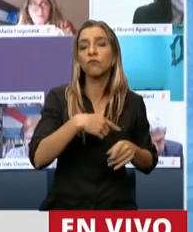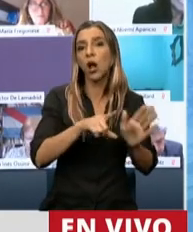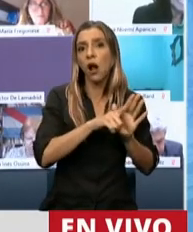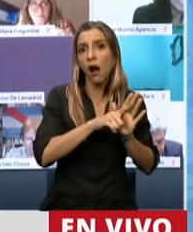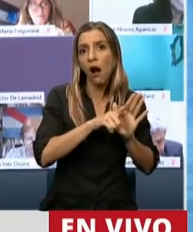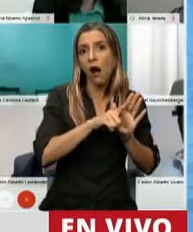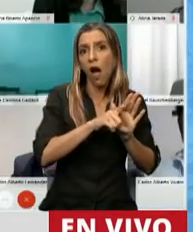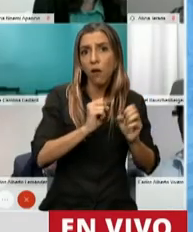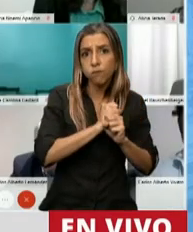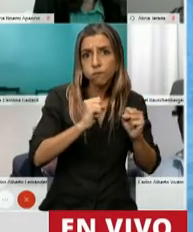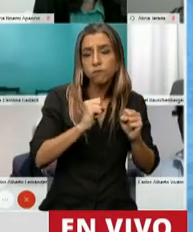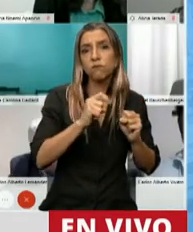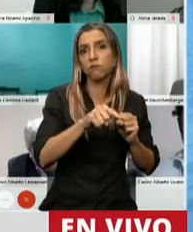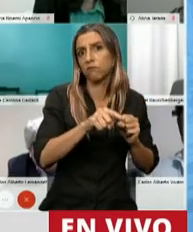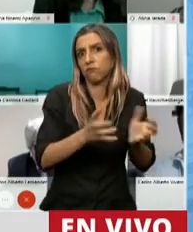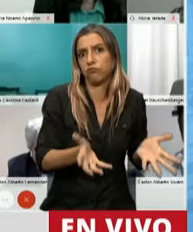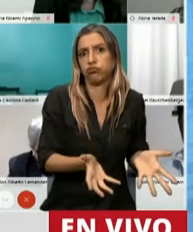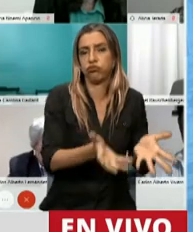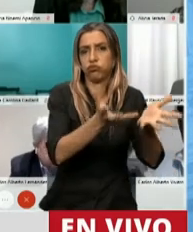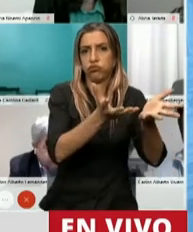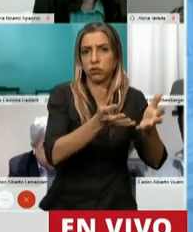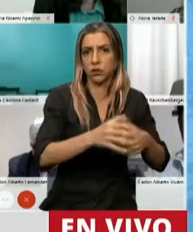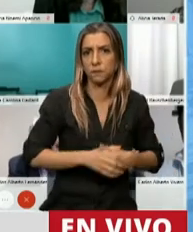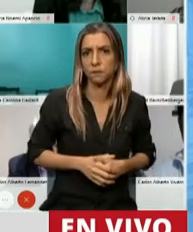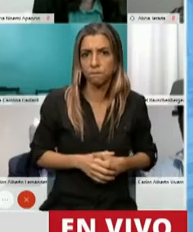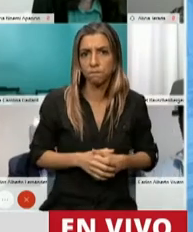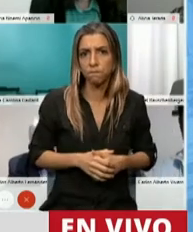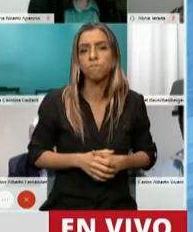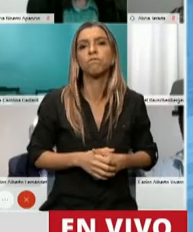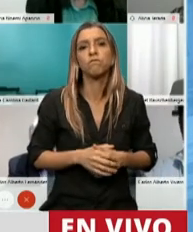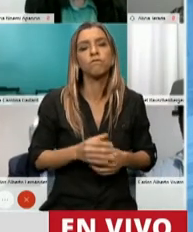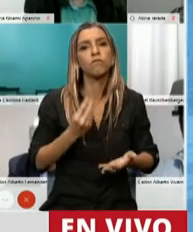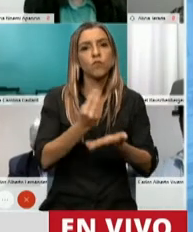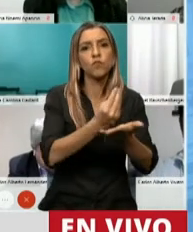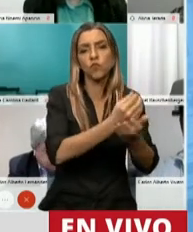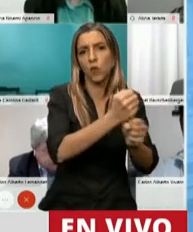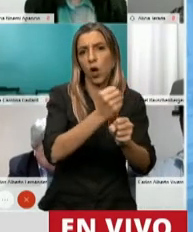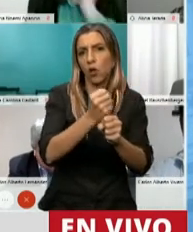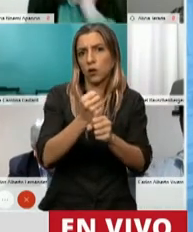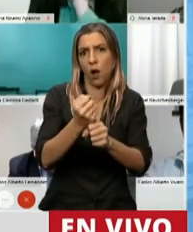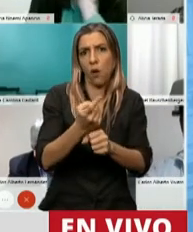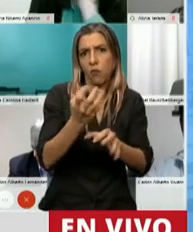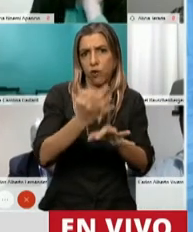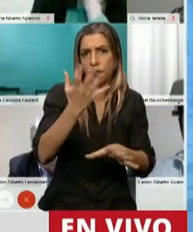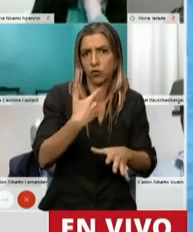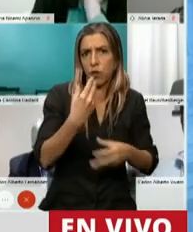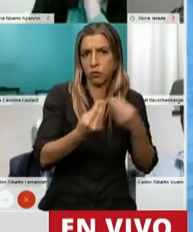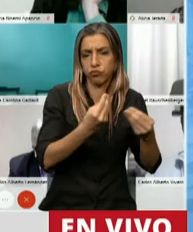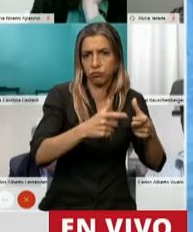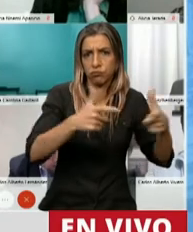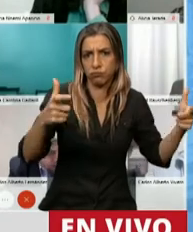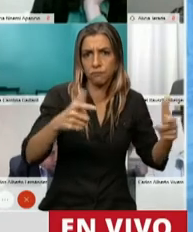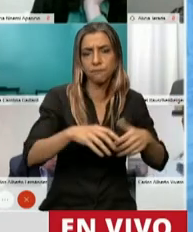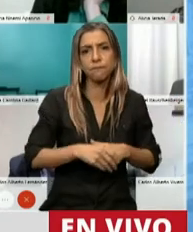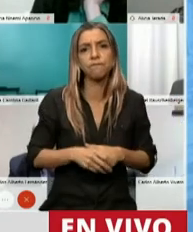fue un sector que tuvo un amplio crecimiento, un incremento en el empleo calificado, la generación de recursos.